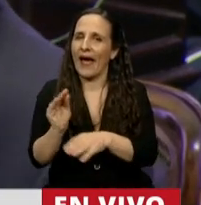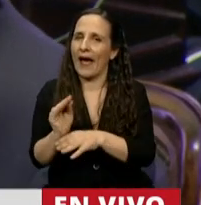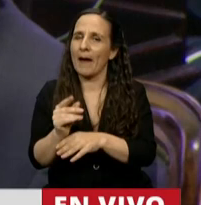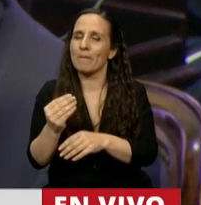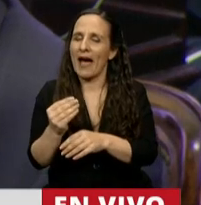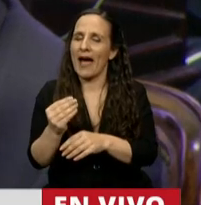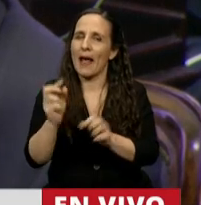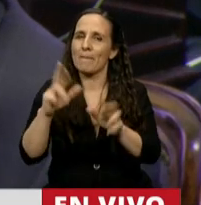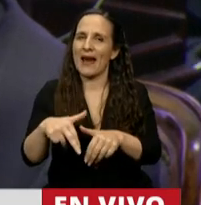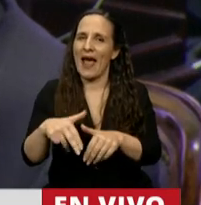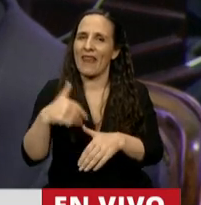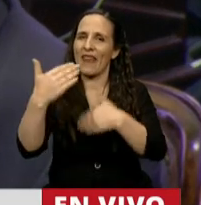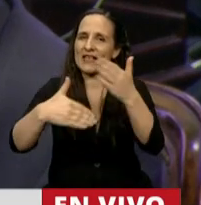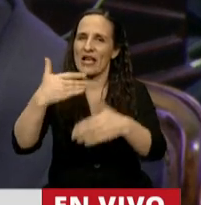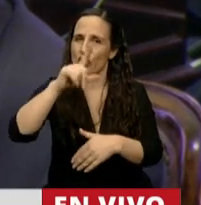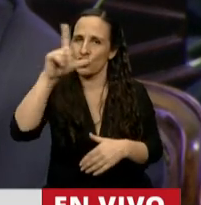plan de desarrollo nacional.